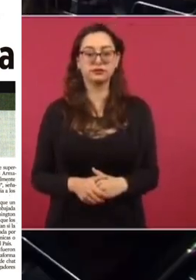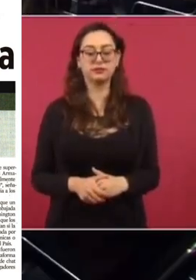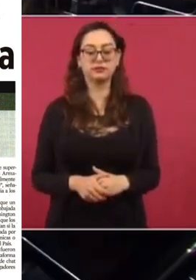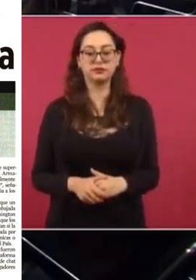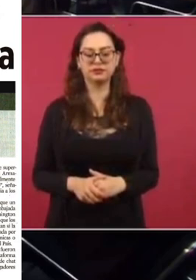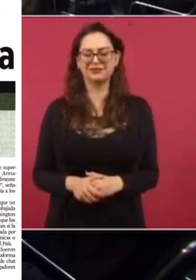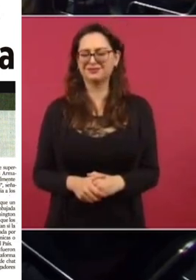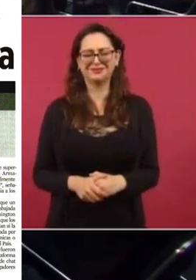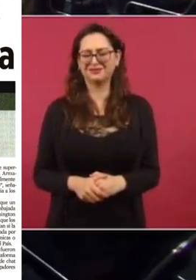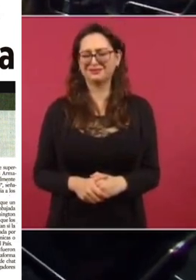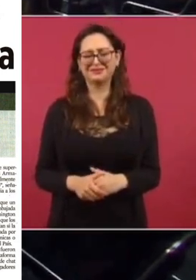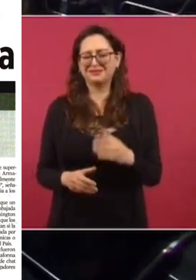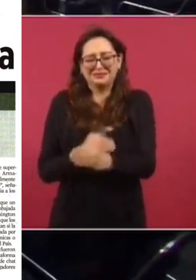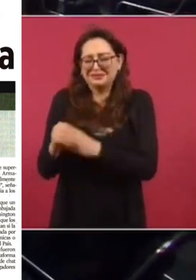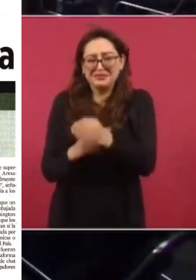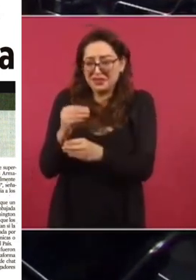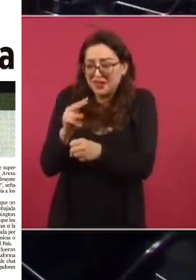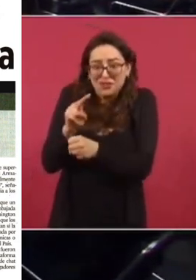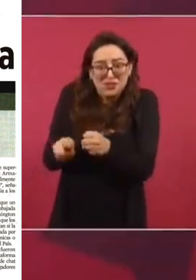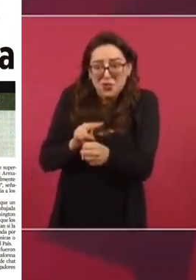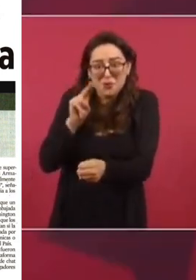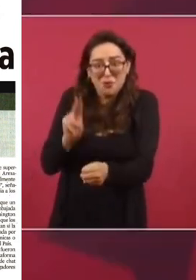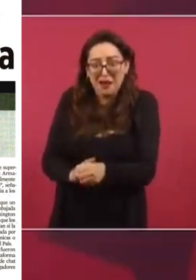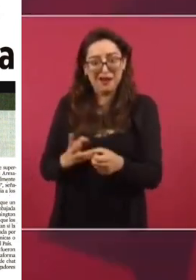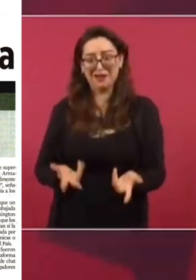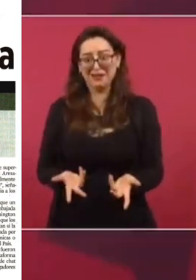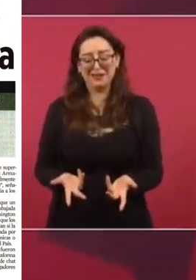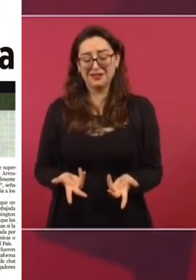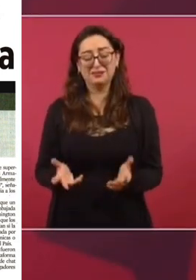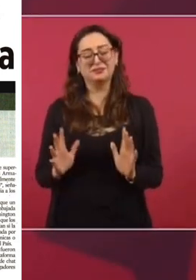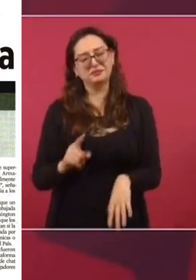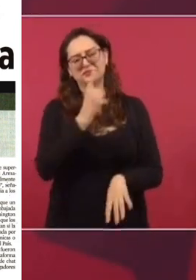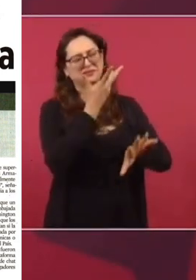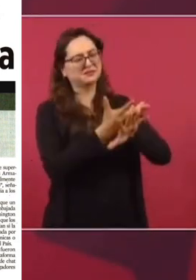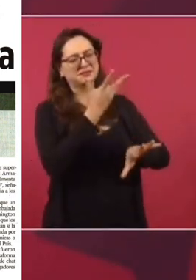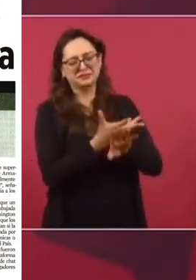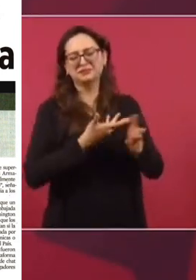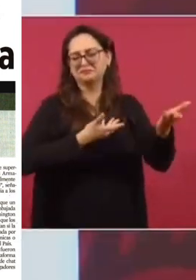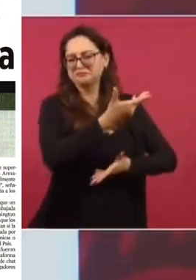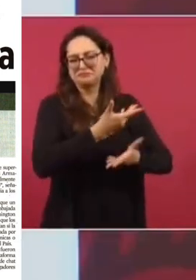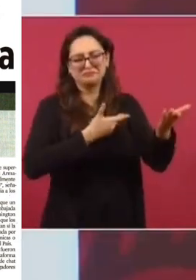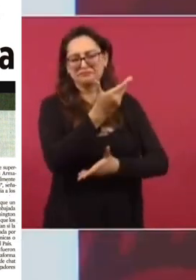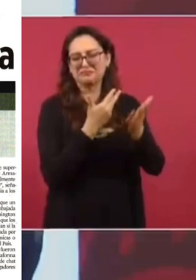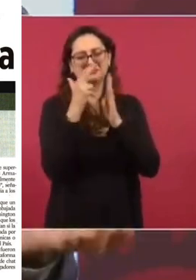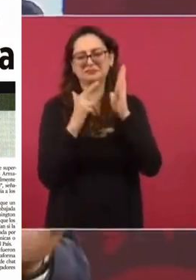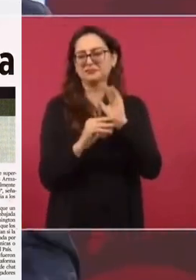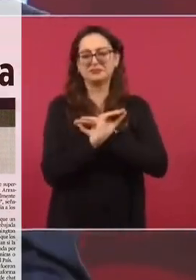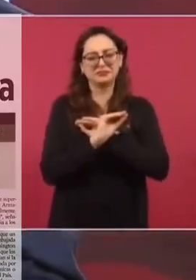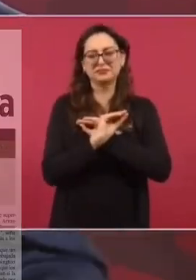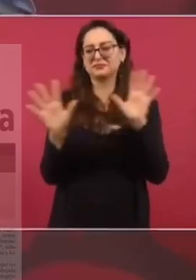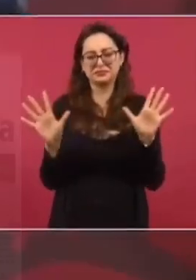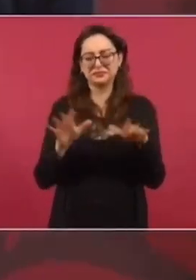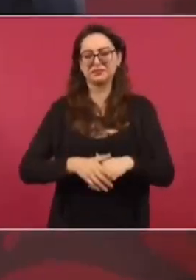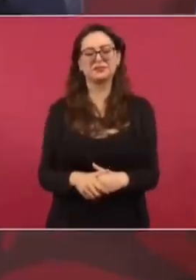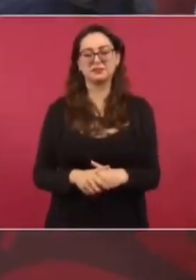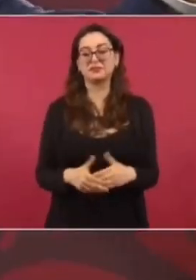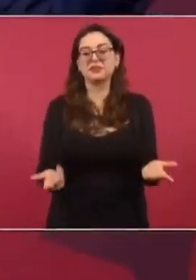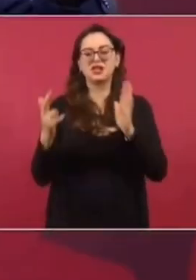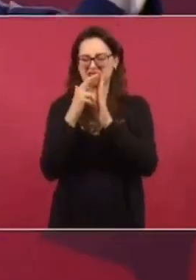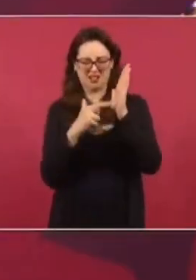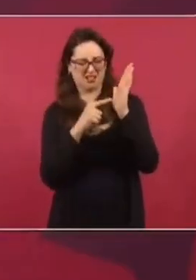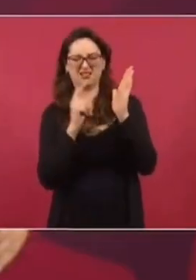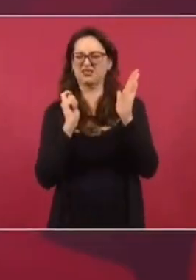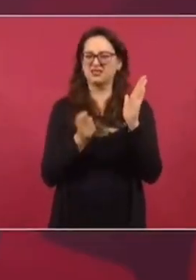No, para nada. Para nada. Hay cooperación, nada más que, con las reglas claras que ya están establecidas. ¿Y cuáles son las reglas? A ver, para que el pueblo de México